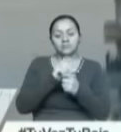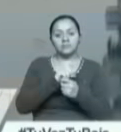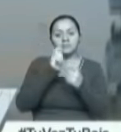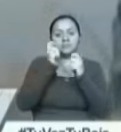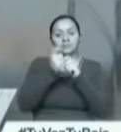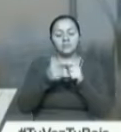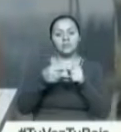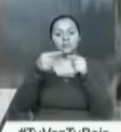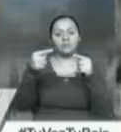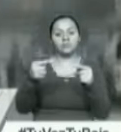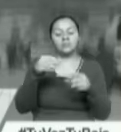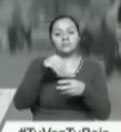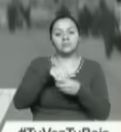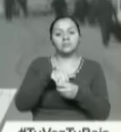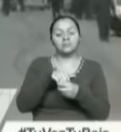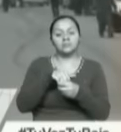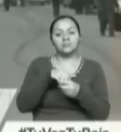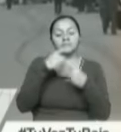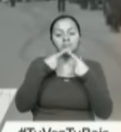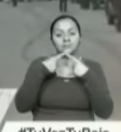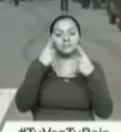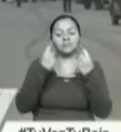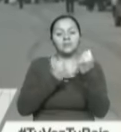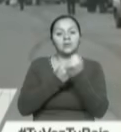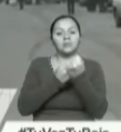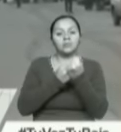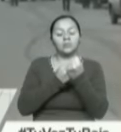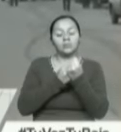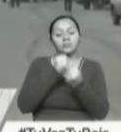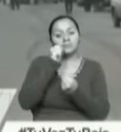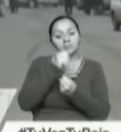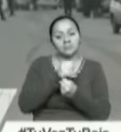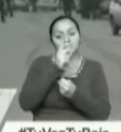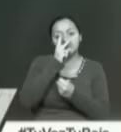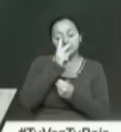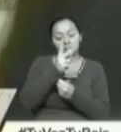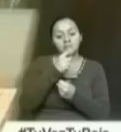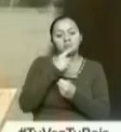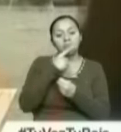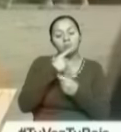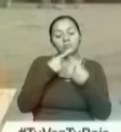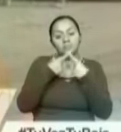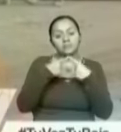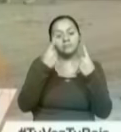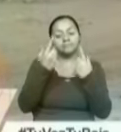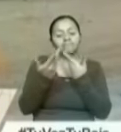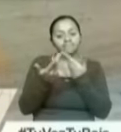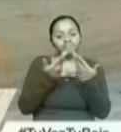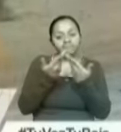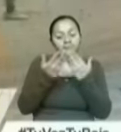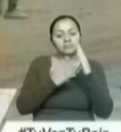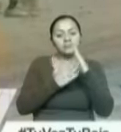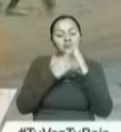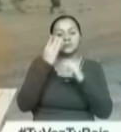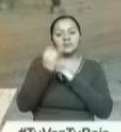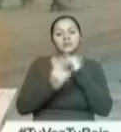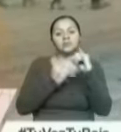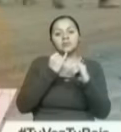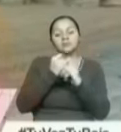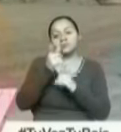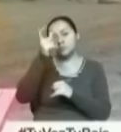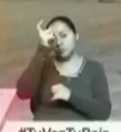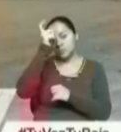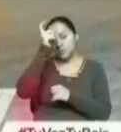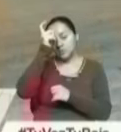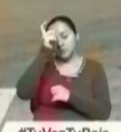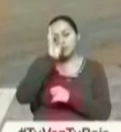oposición en el exilio anunció su apoyo al acuerdo, que también contempla el lanzamiento de conversaciones de paz internacionales junto a Turquía e Irán.